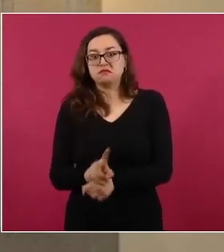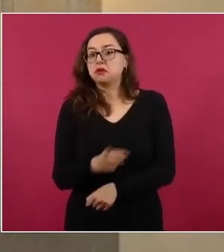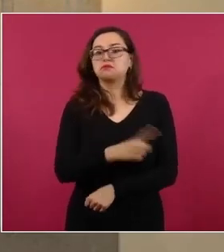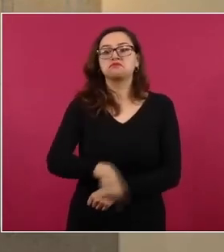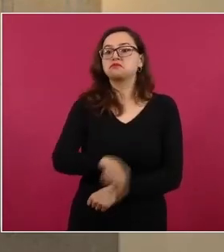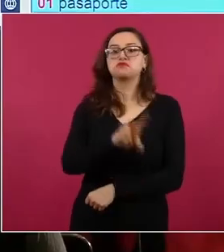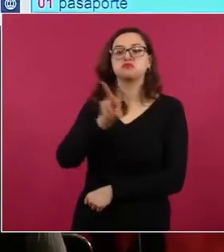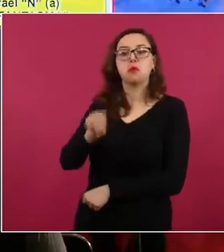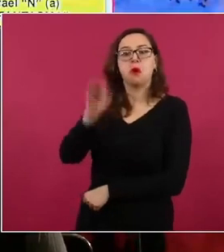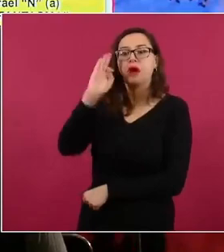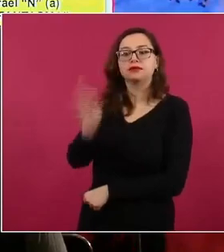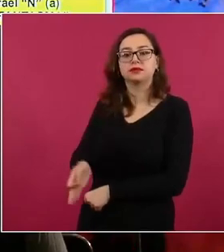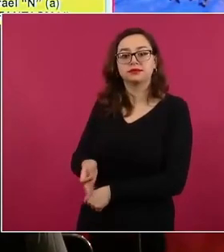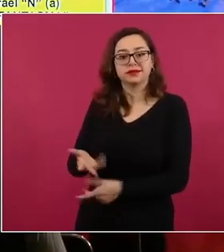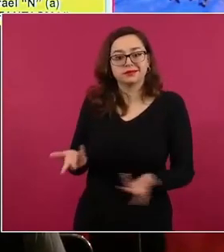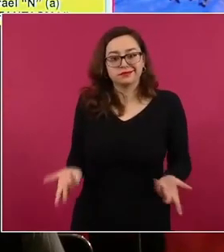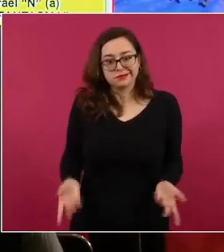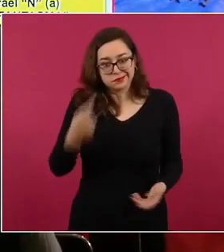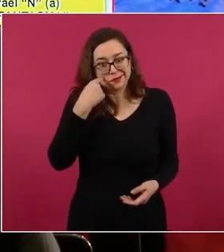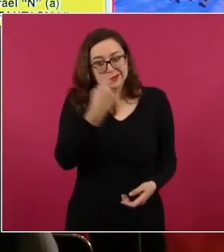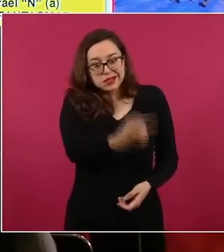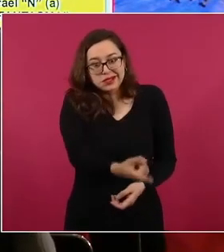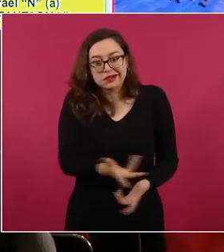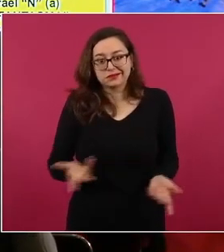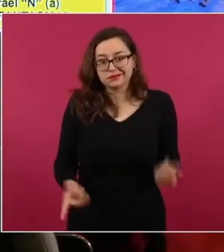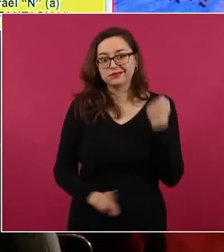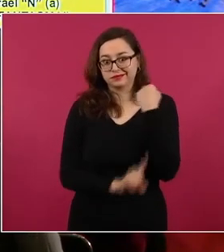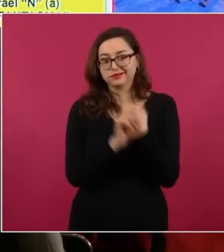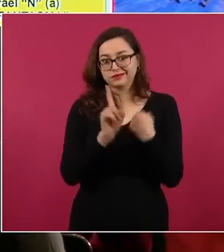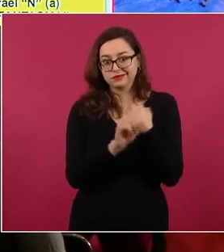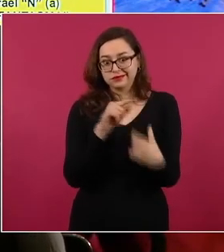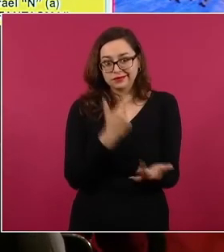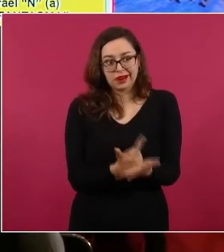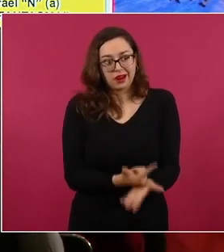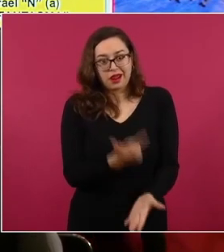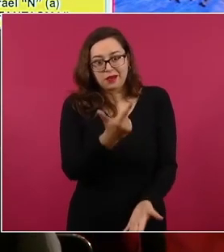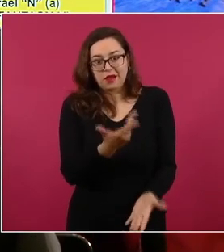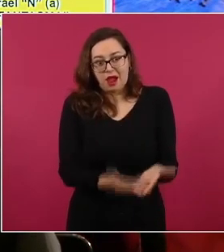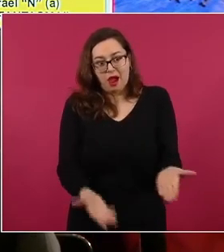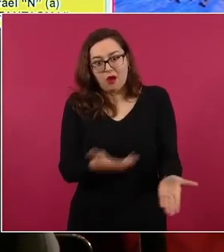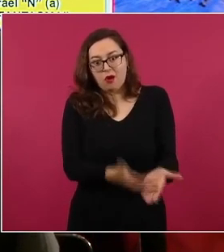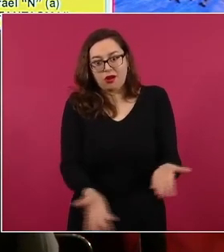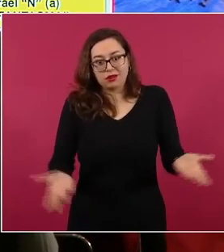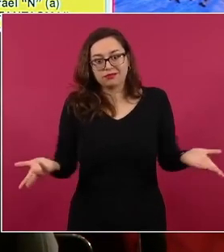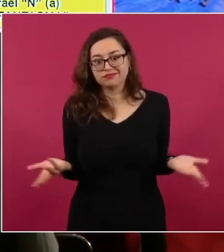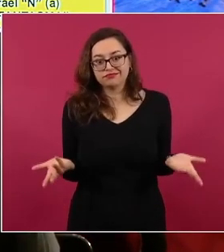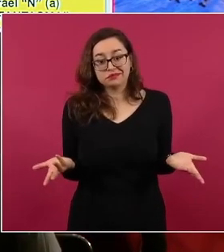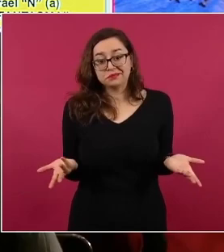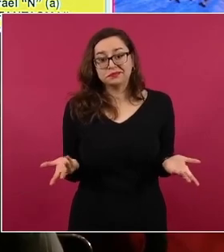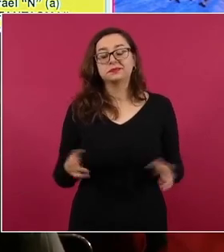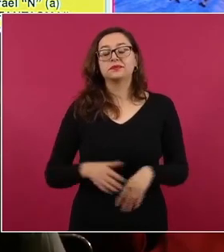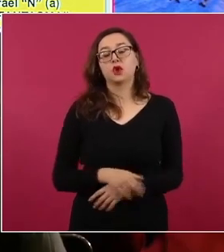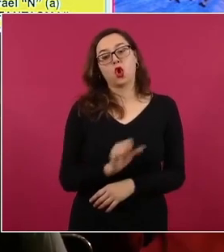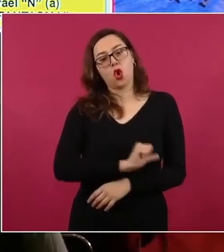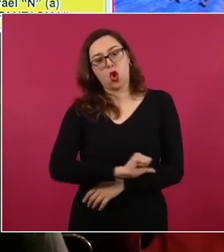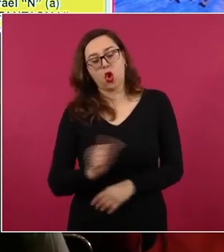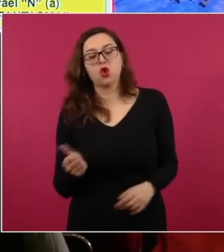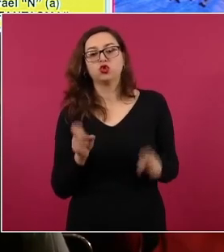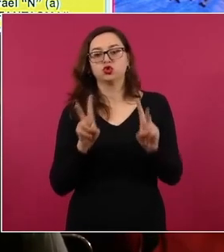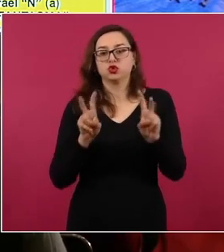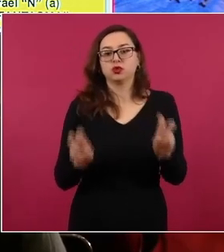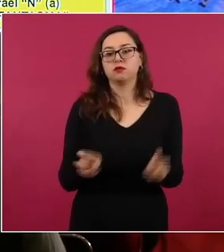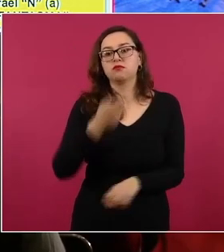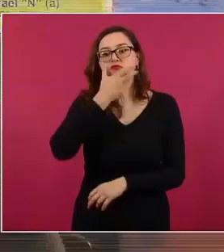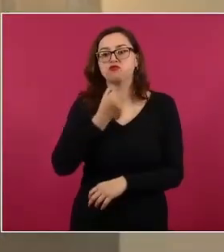antecedente también. Siguiente. Este caso es de un presunto secuestrador que en una operación